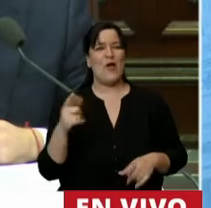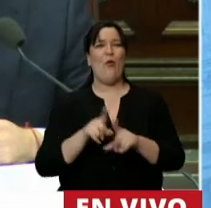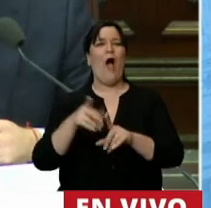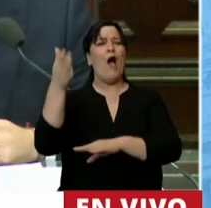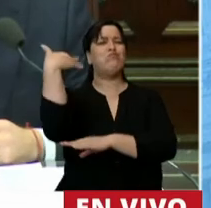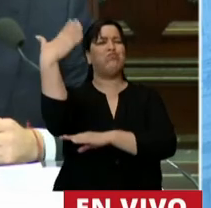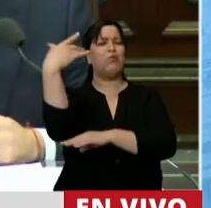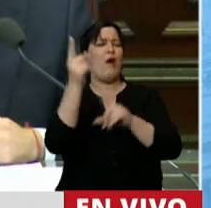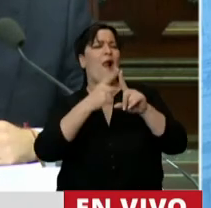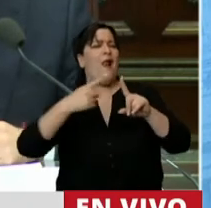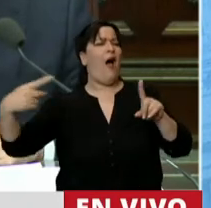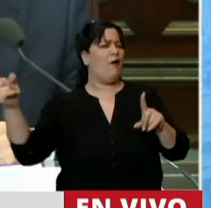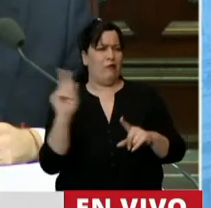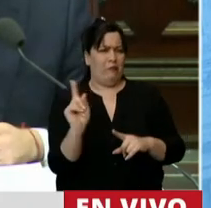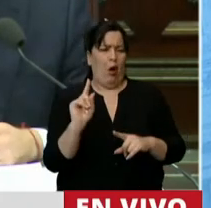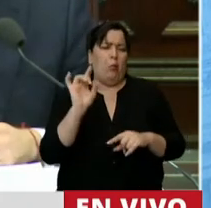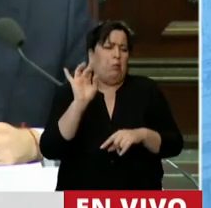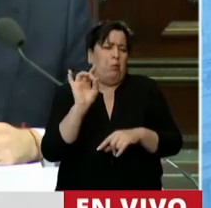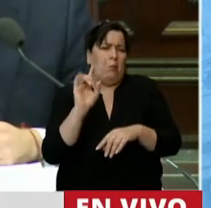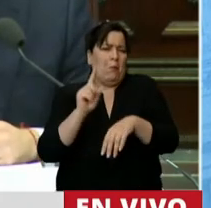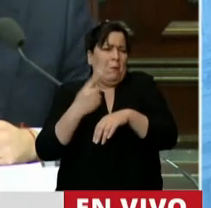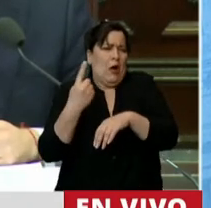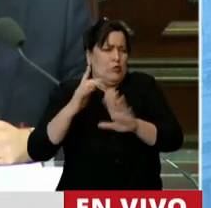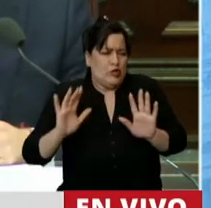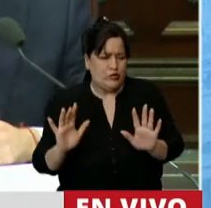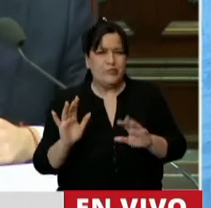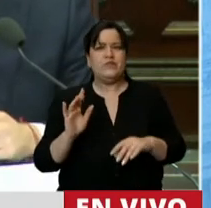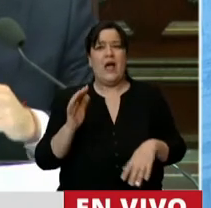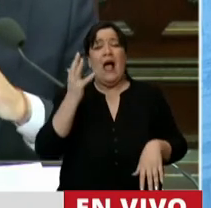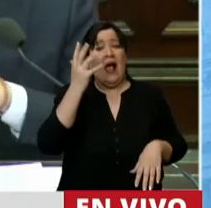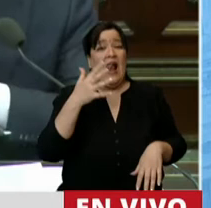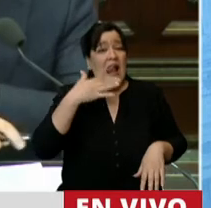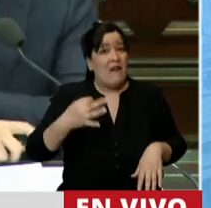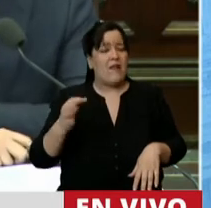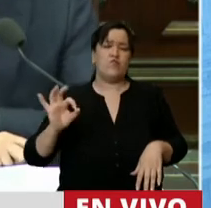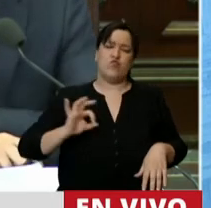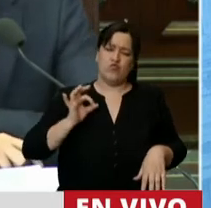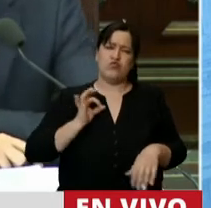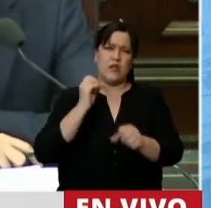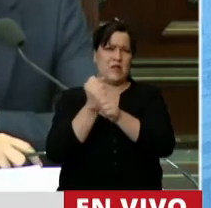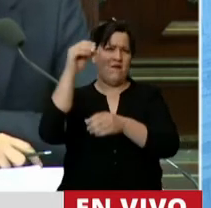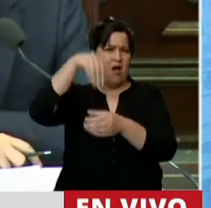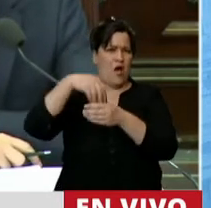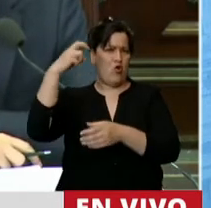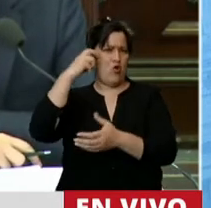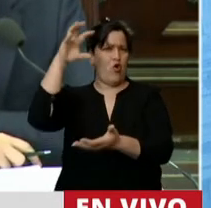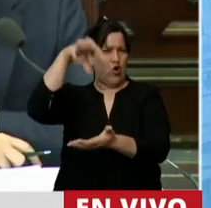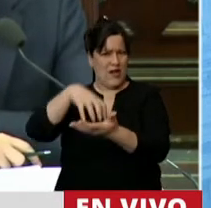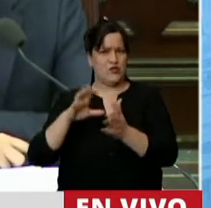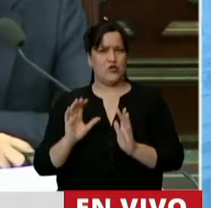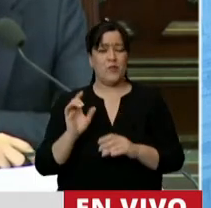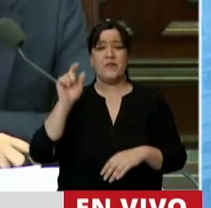discurso largo, solo unos minutos. La verdad que tengo muchos años en el Parlamento. Ahora,